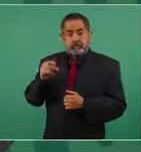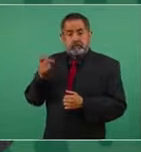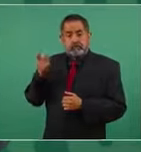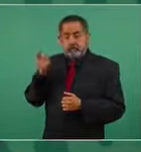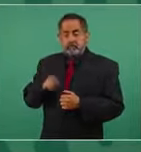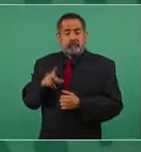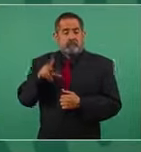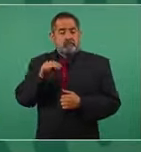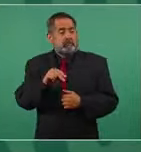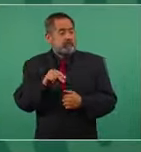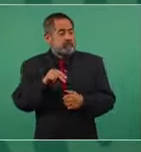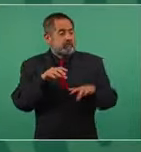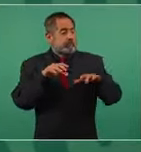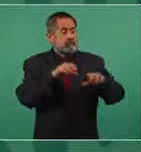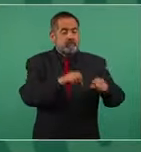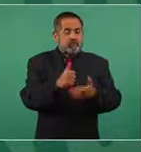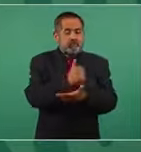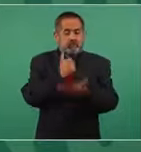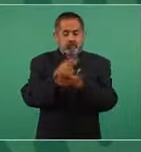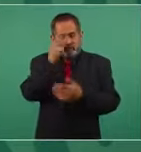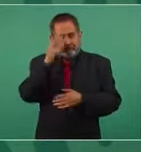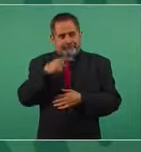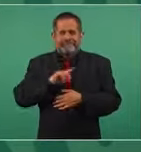de que se tomara la Ciudad de México